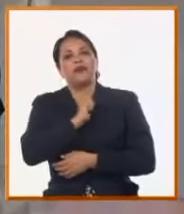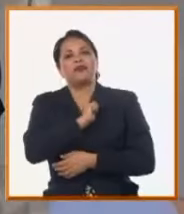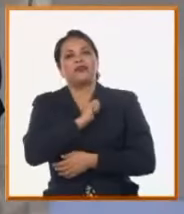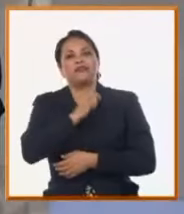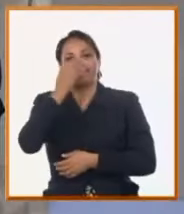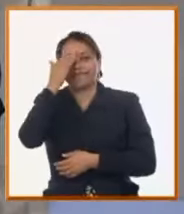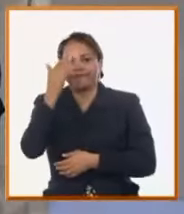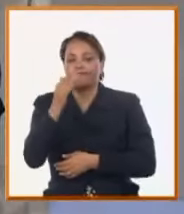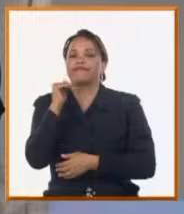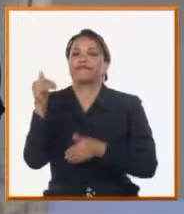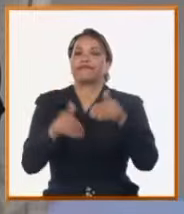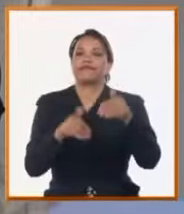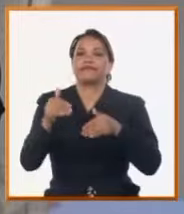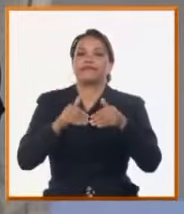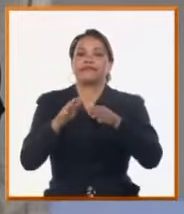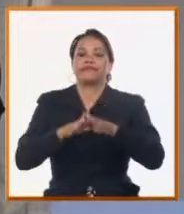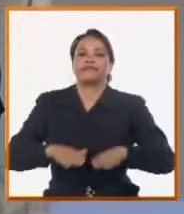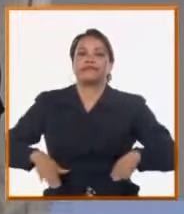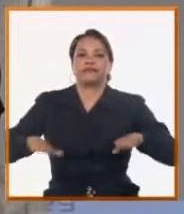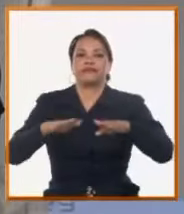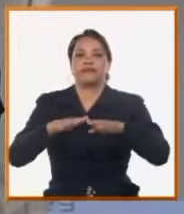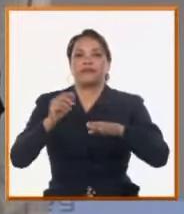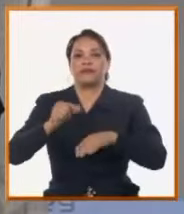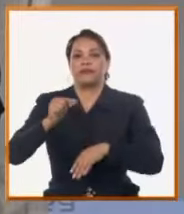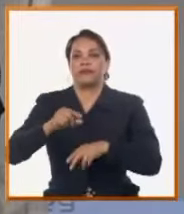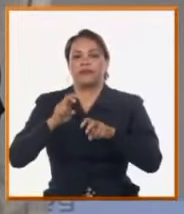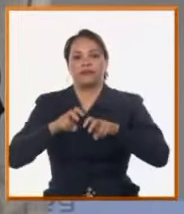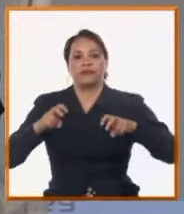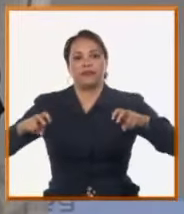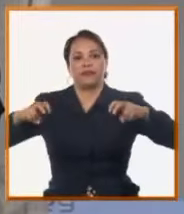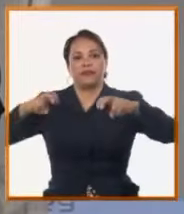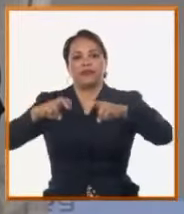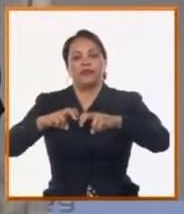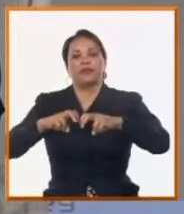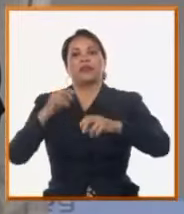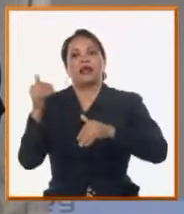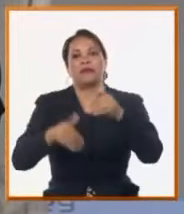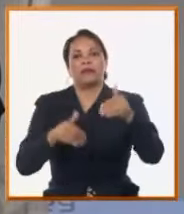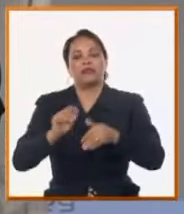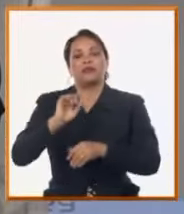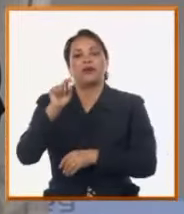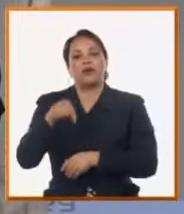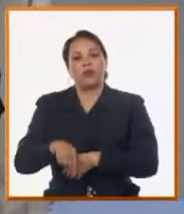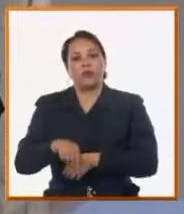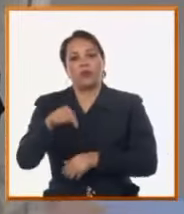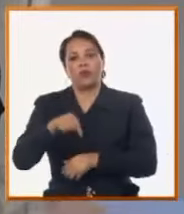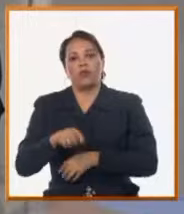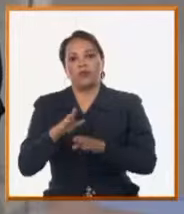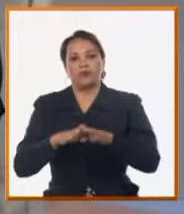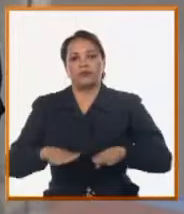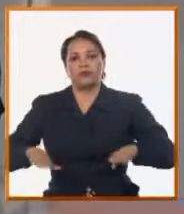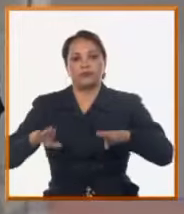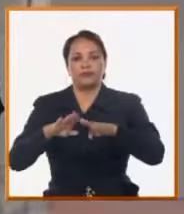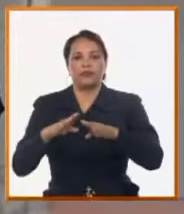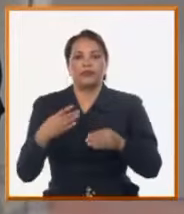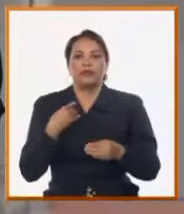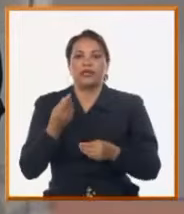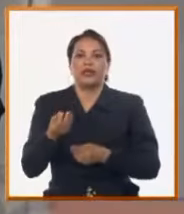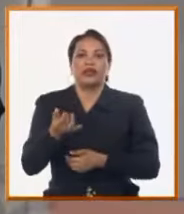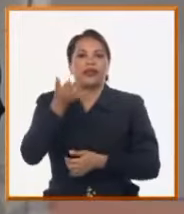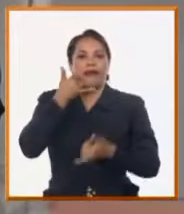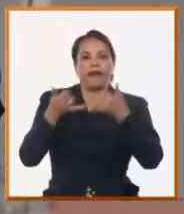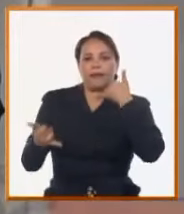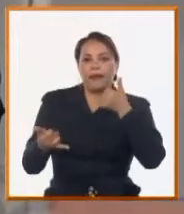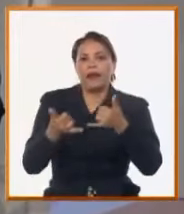participación de las personas que han, de una forma u otra han participado hoy y con nosotros en el fuero de debate, las llamadas por